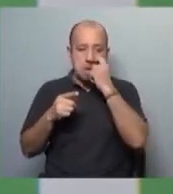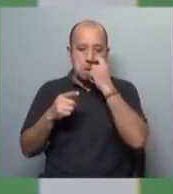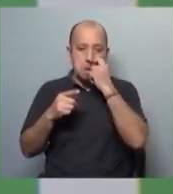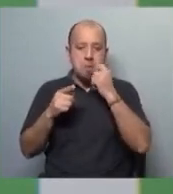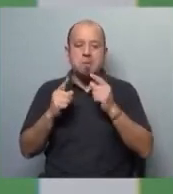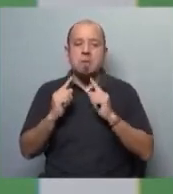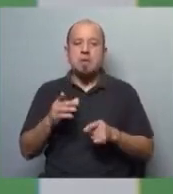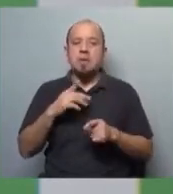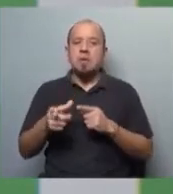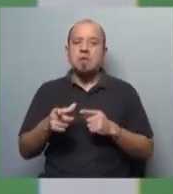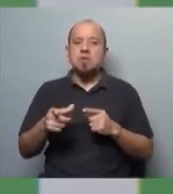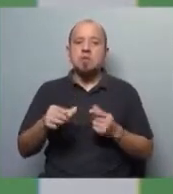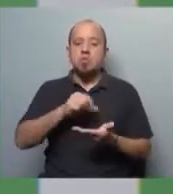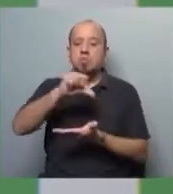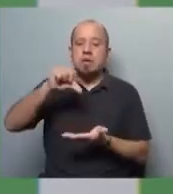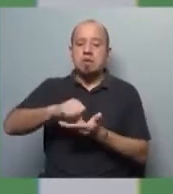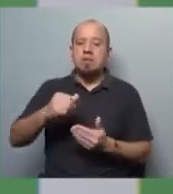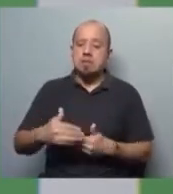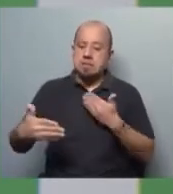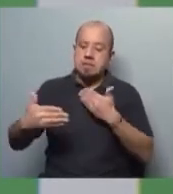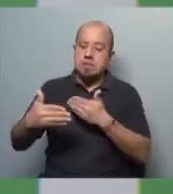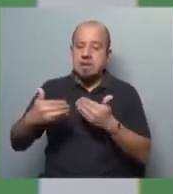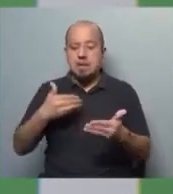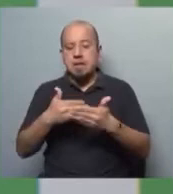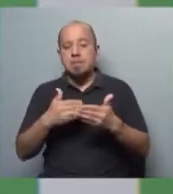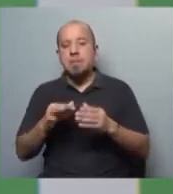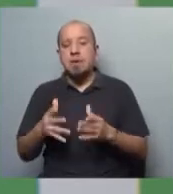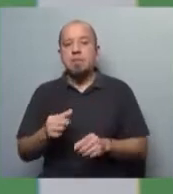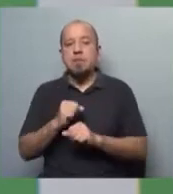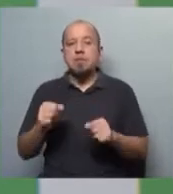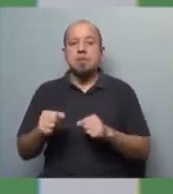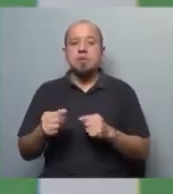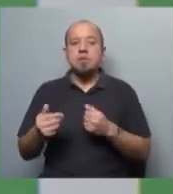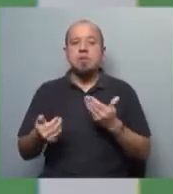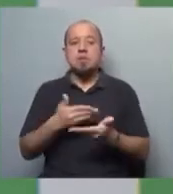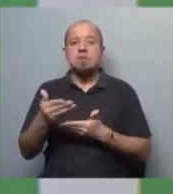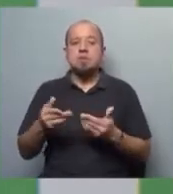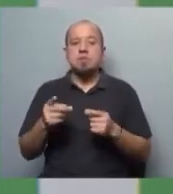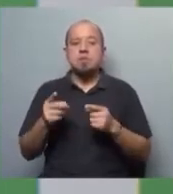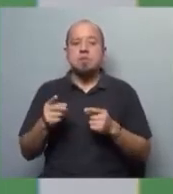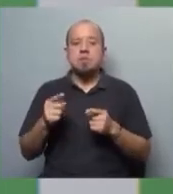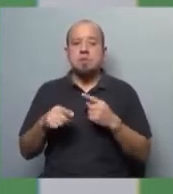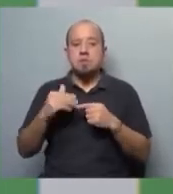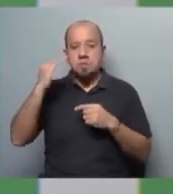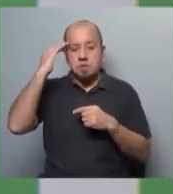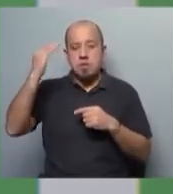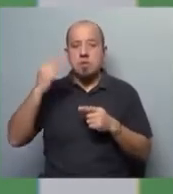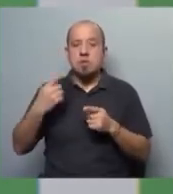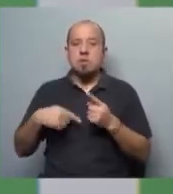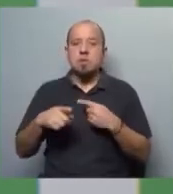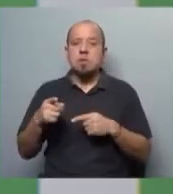un país que está muy cerca para facilitar cualquier movilidad, movilización en términos militares. Entonces,